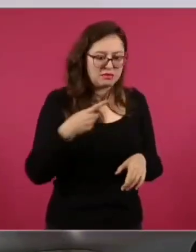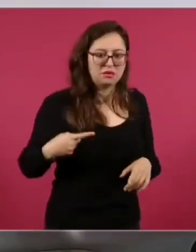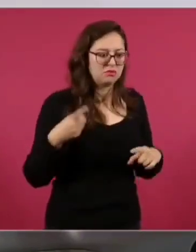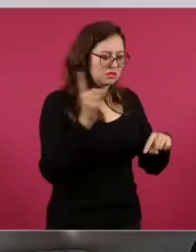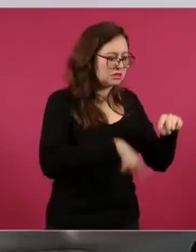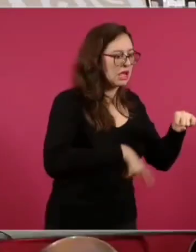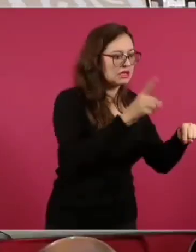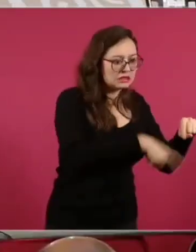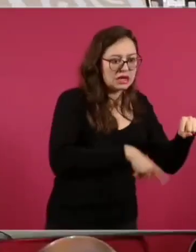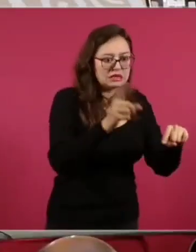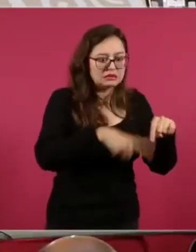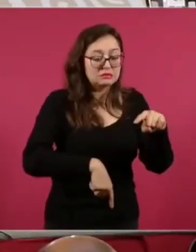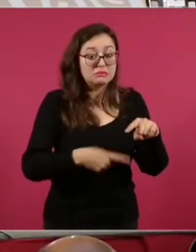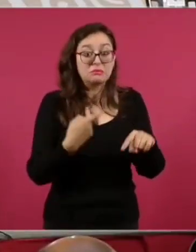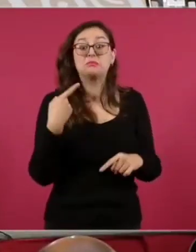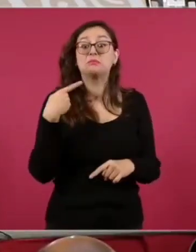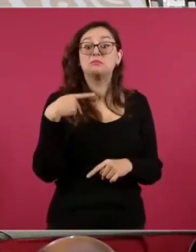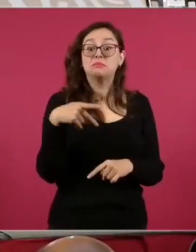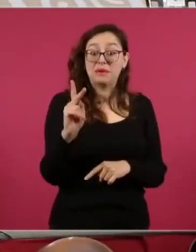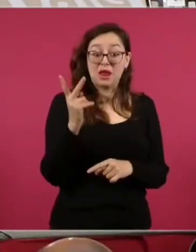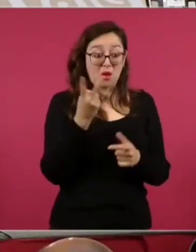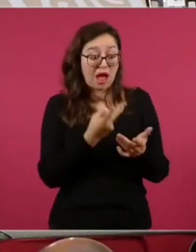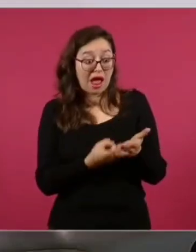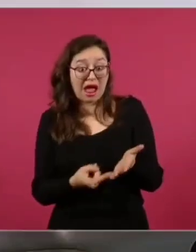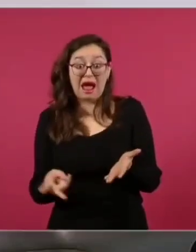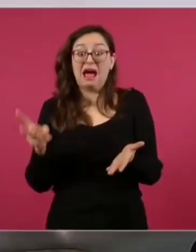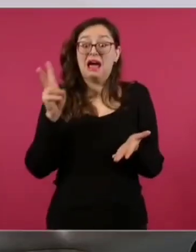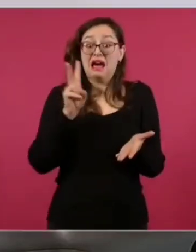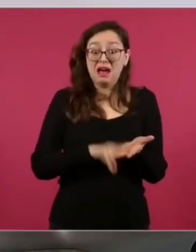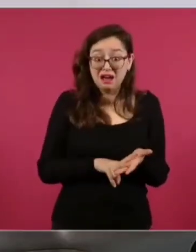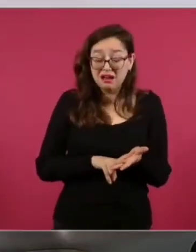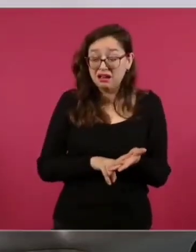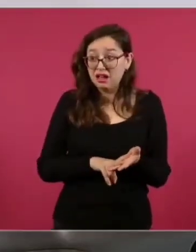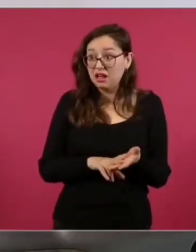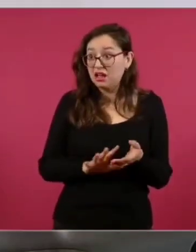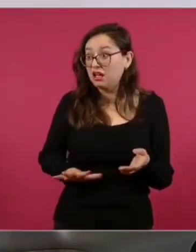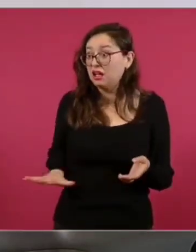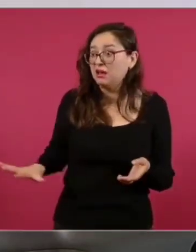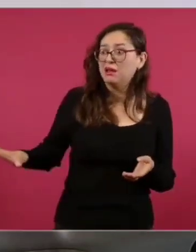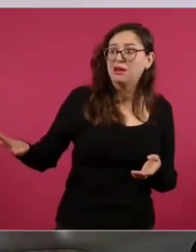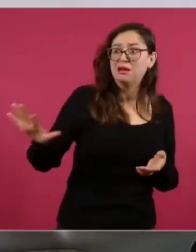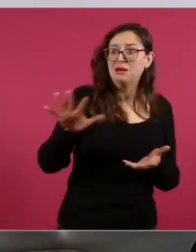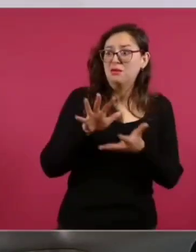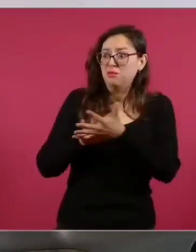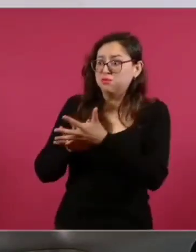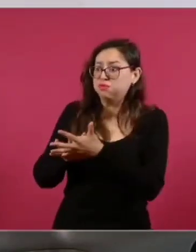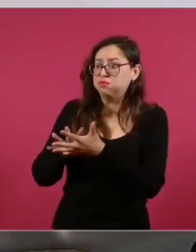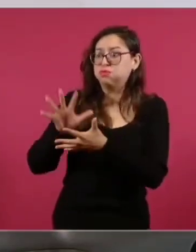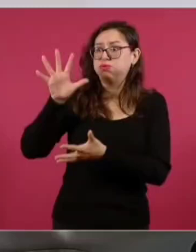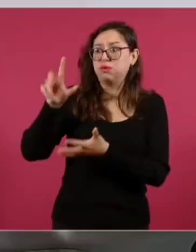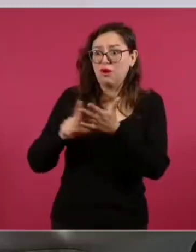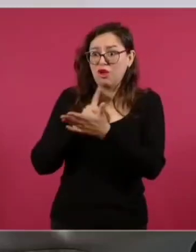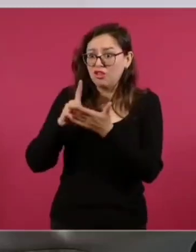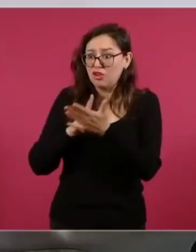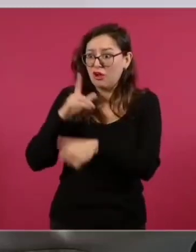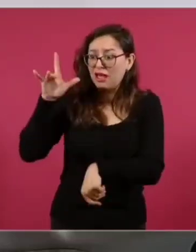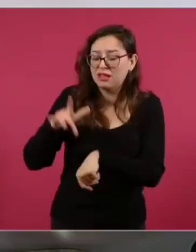combatiendo. Pero si además de eso crece el narcomenudeo